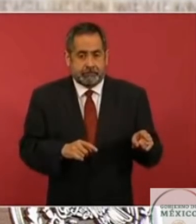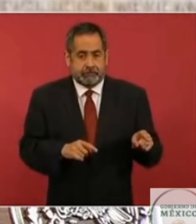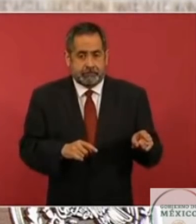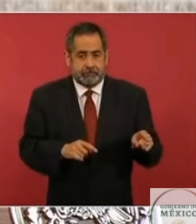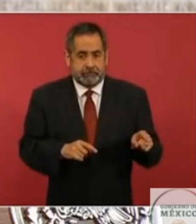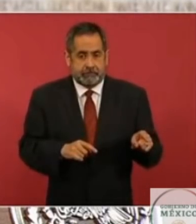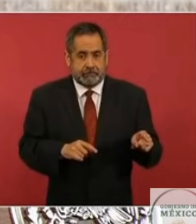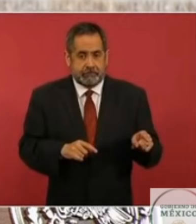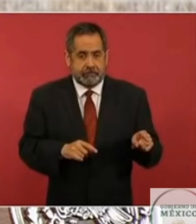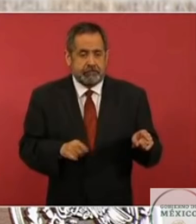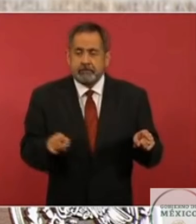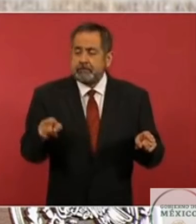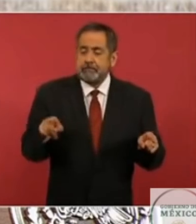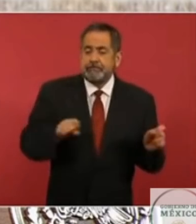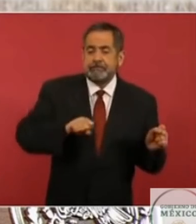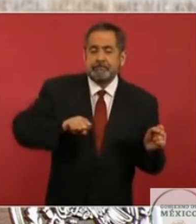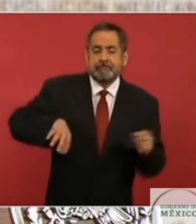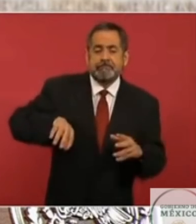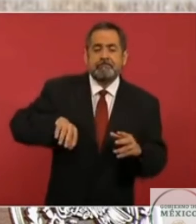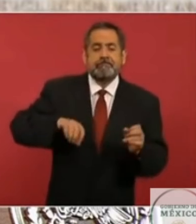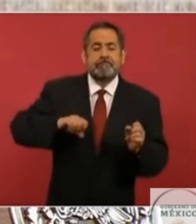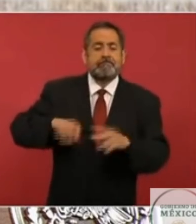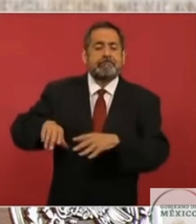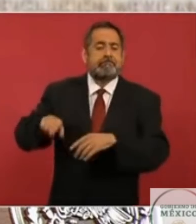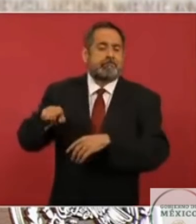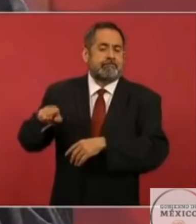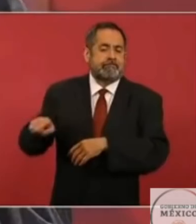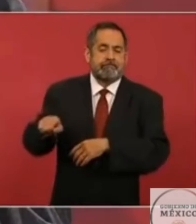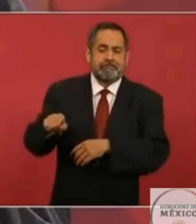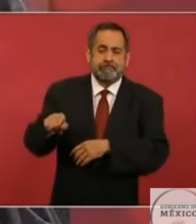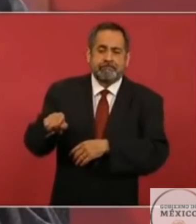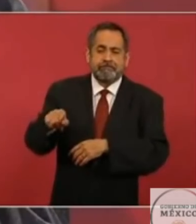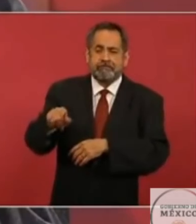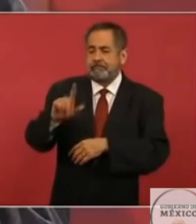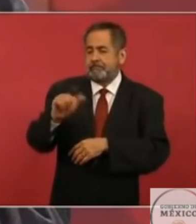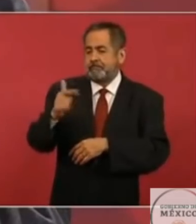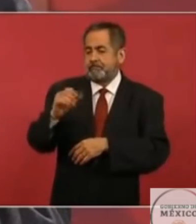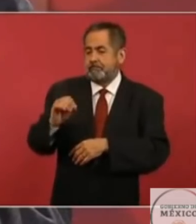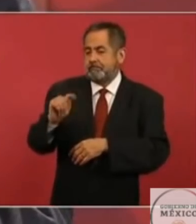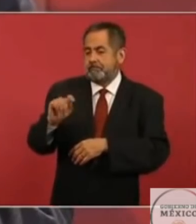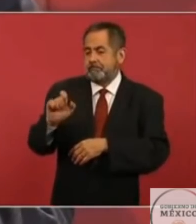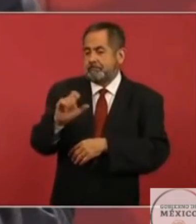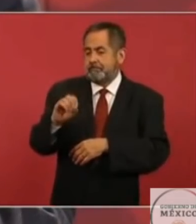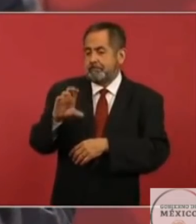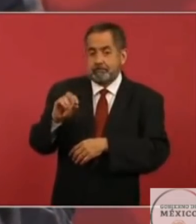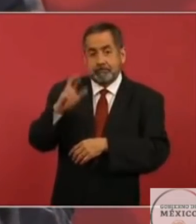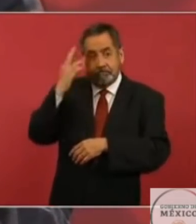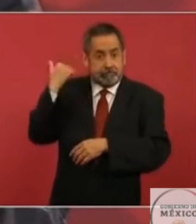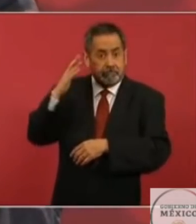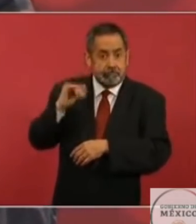dejar en el abandono el proyecto del lago de Texcoco, la recuperación del lago de Texcoco,